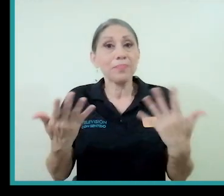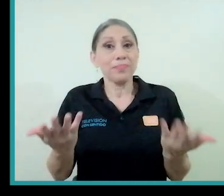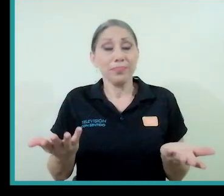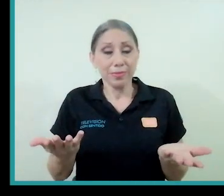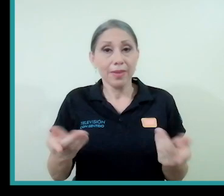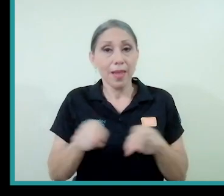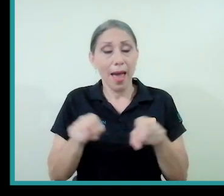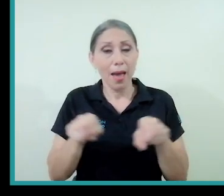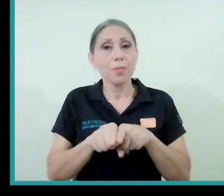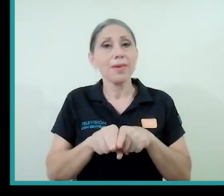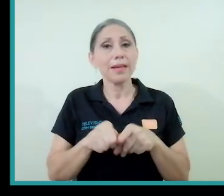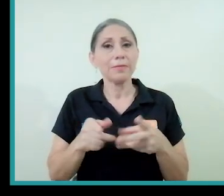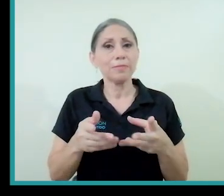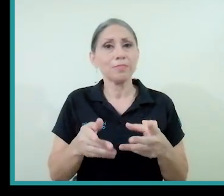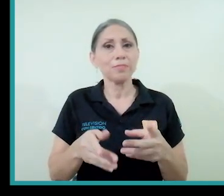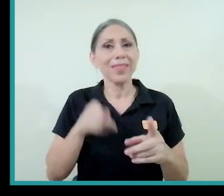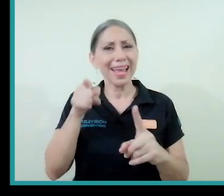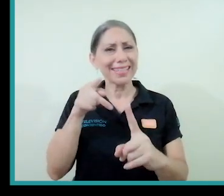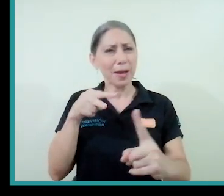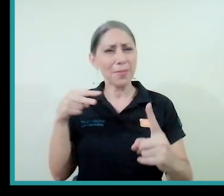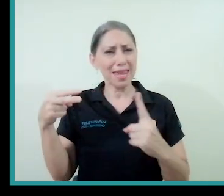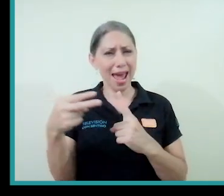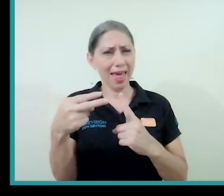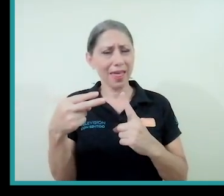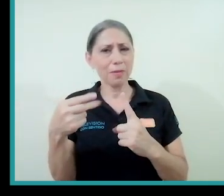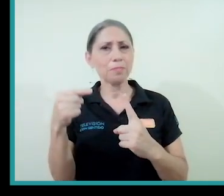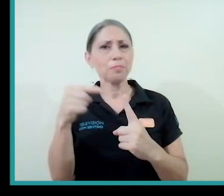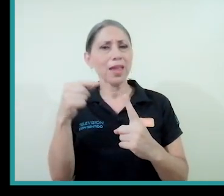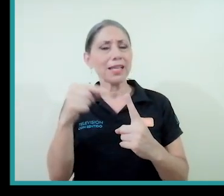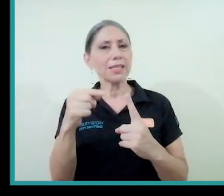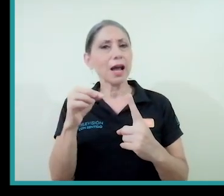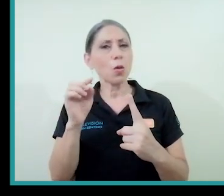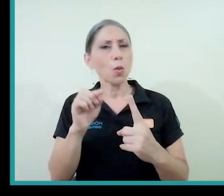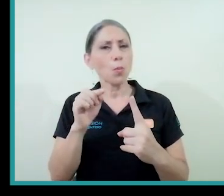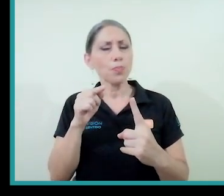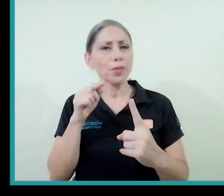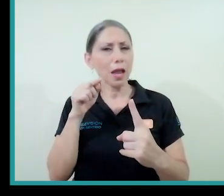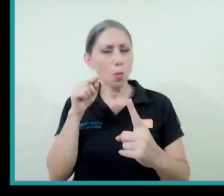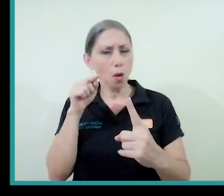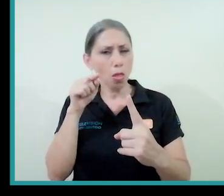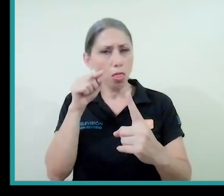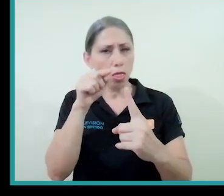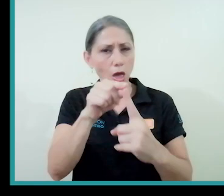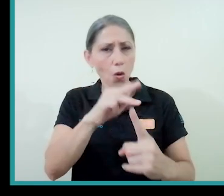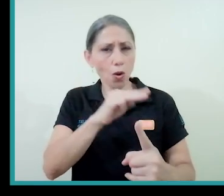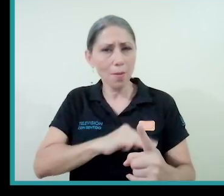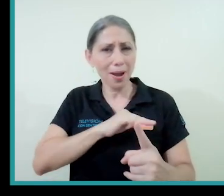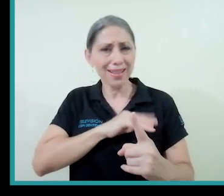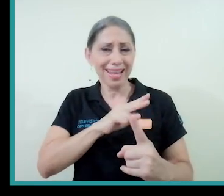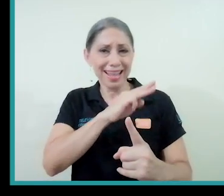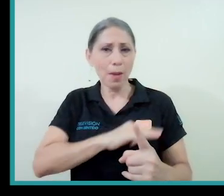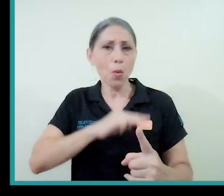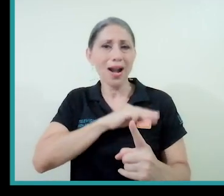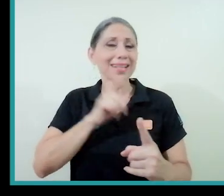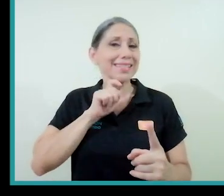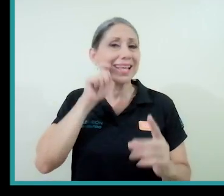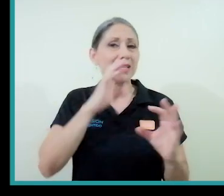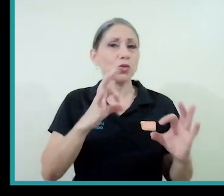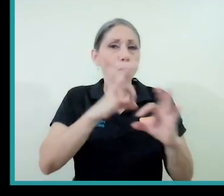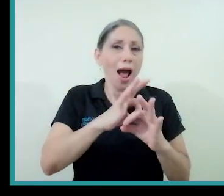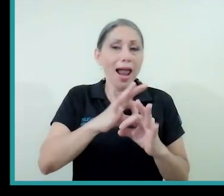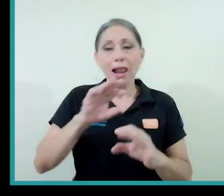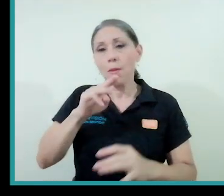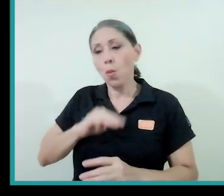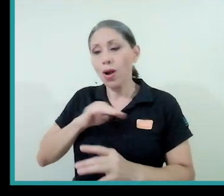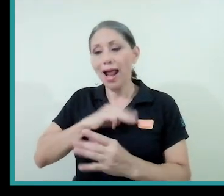también está orientada exactamente, digamos, hacia una parte de la moral, que sería la moral sexual, y ya está la